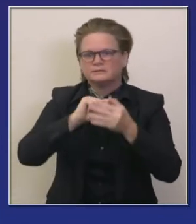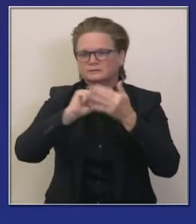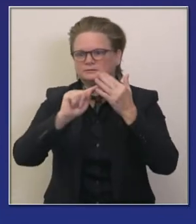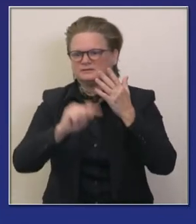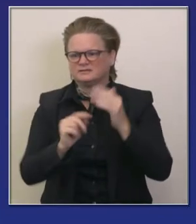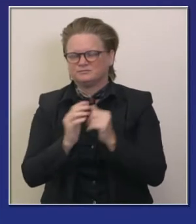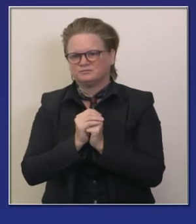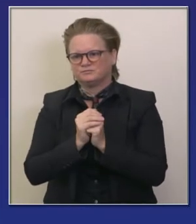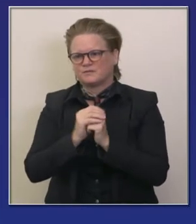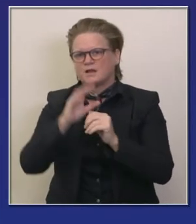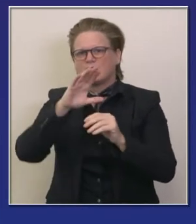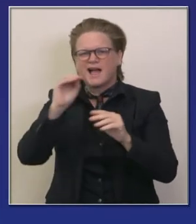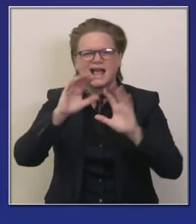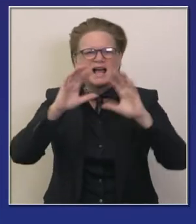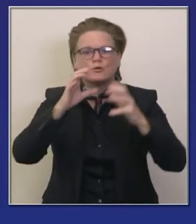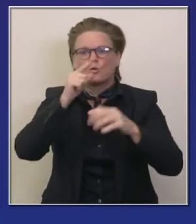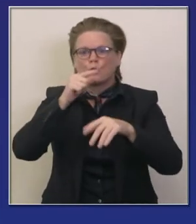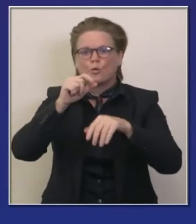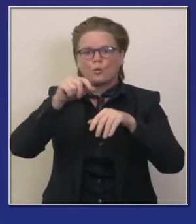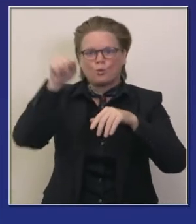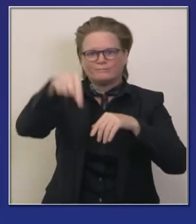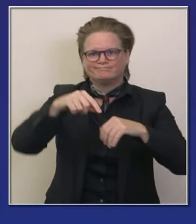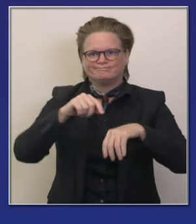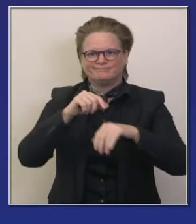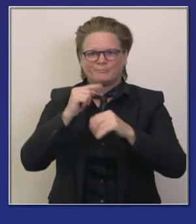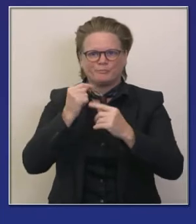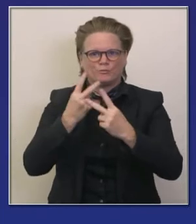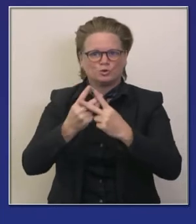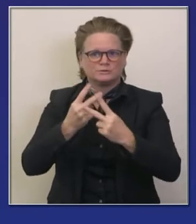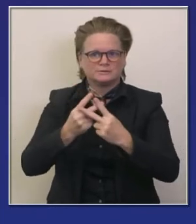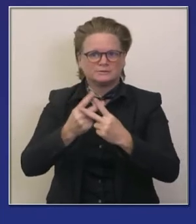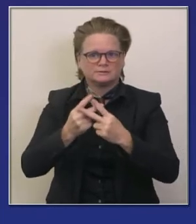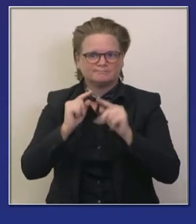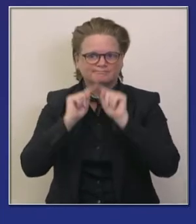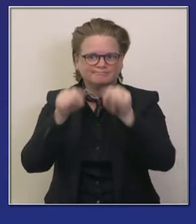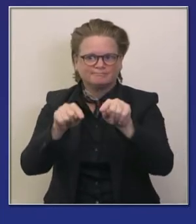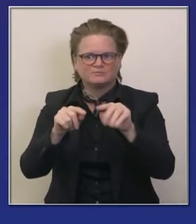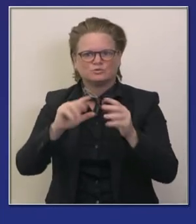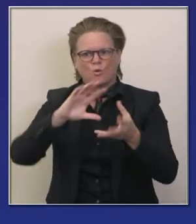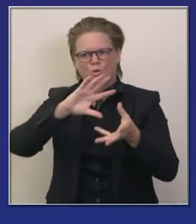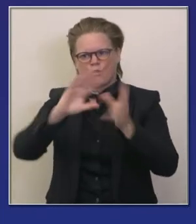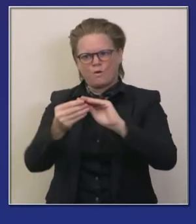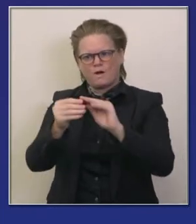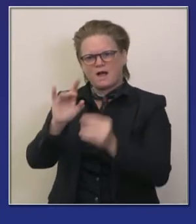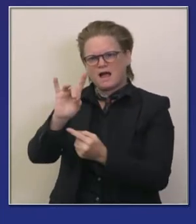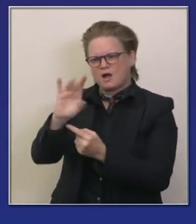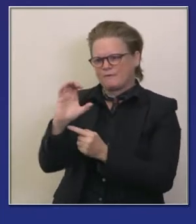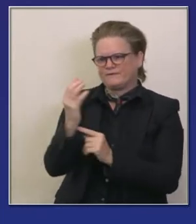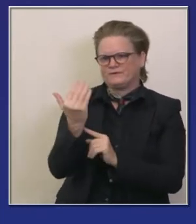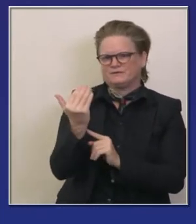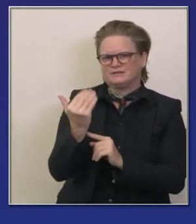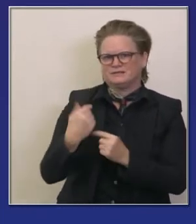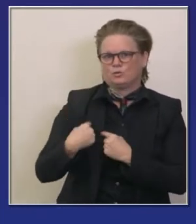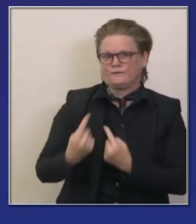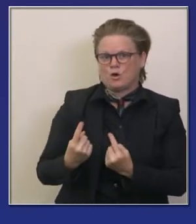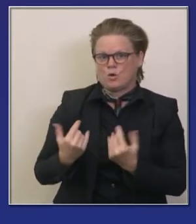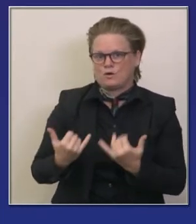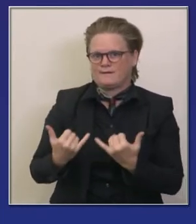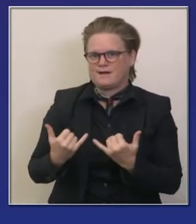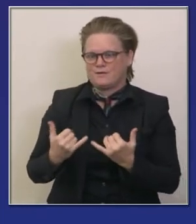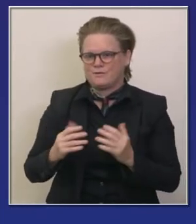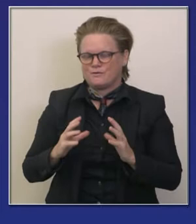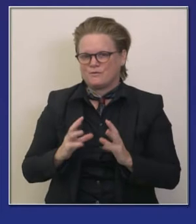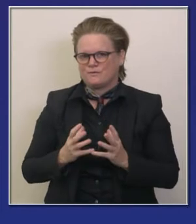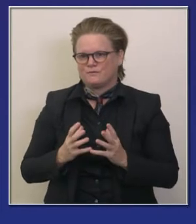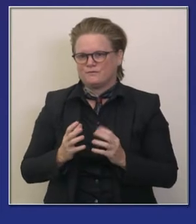y técnicos en esos campos de los 815 566 se espera que